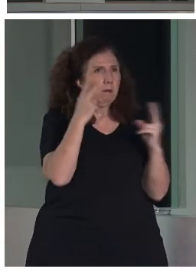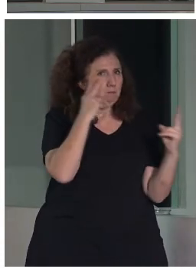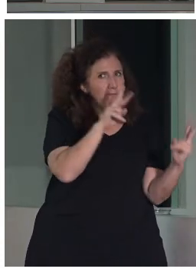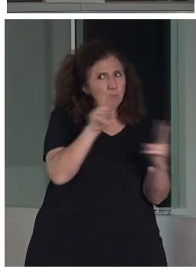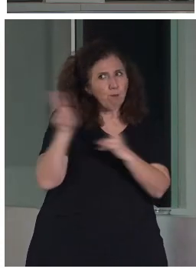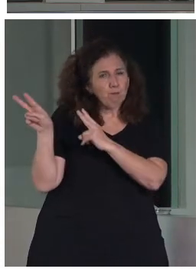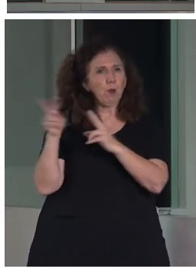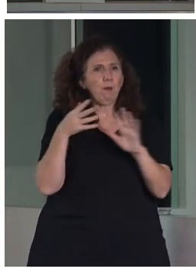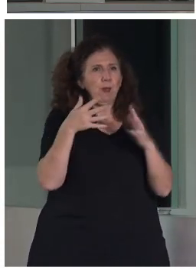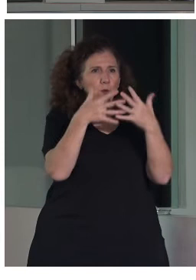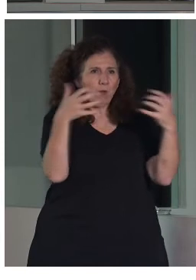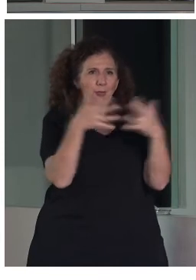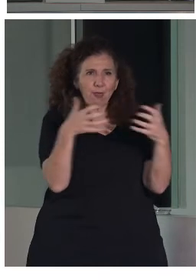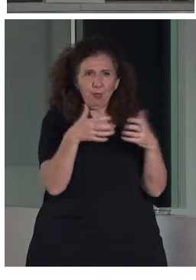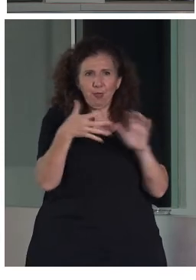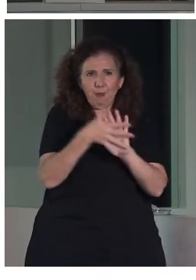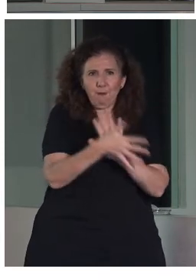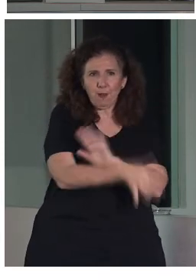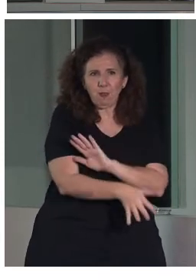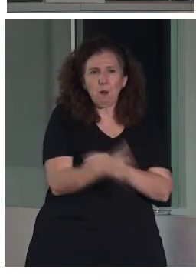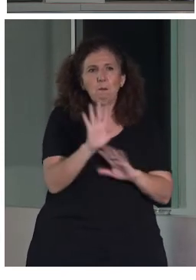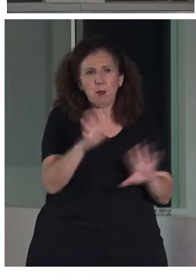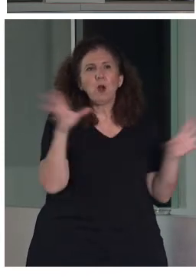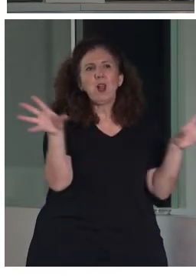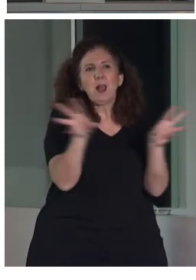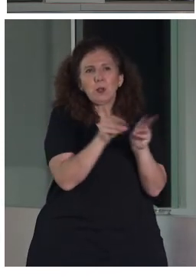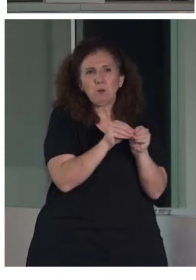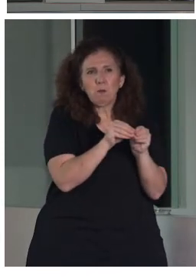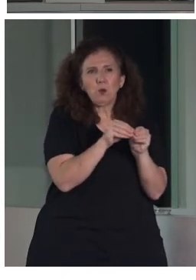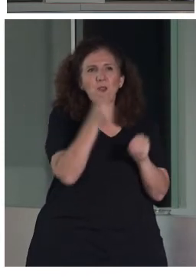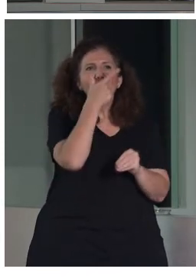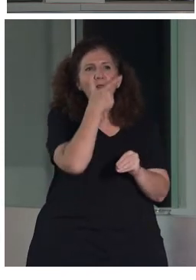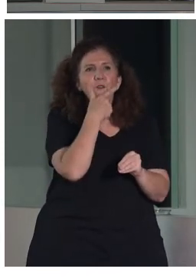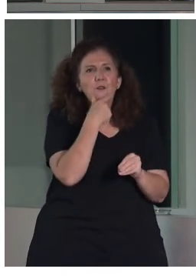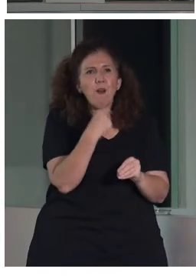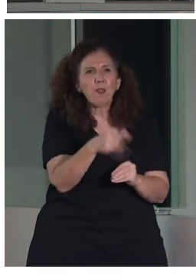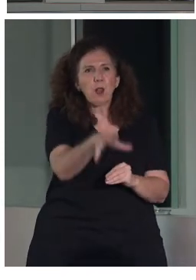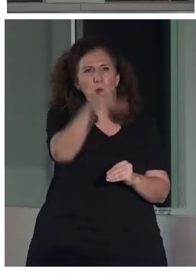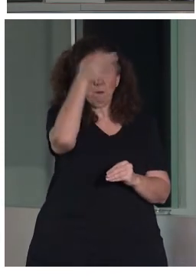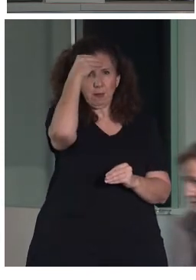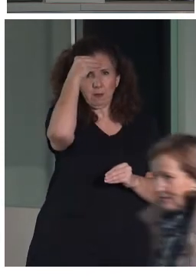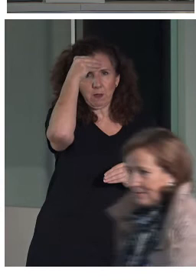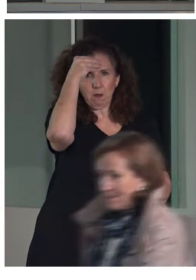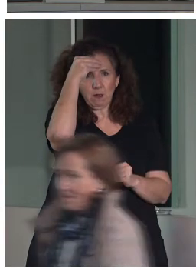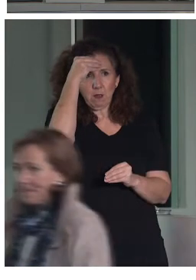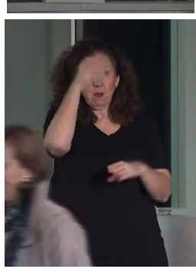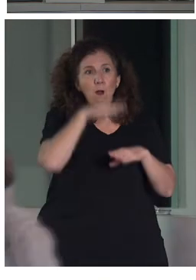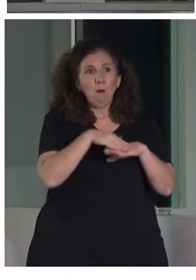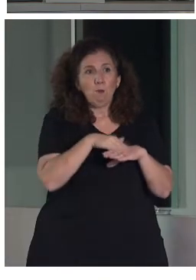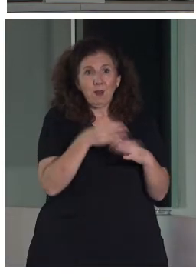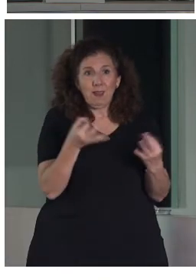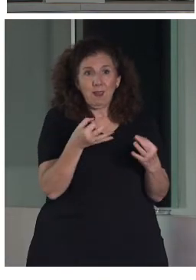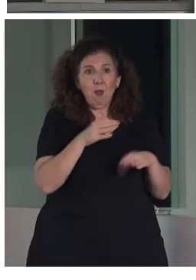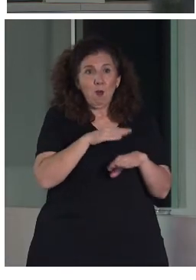pero básicamente nosotros preferimos resumirla en la fácil comprensión, porque se aplica a todo tipo de